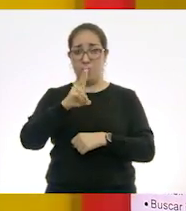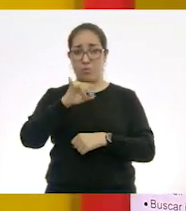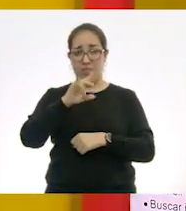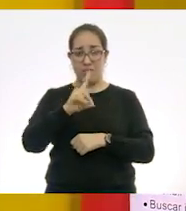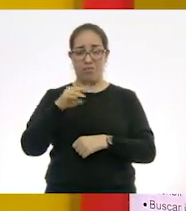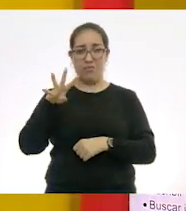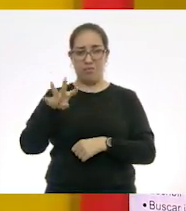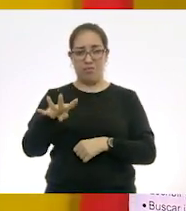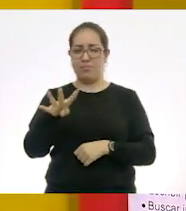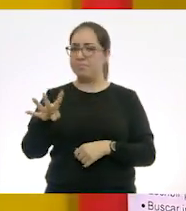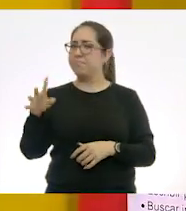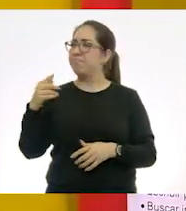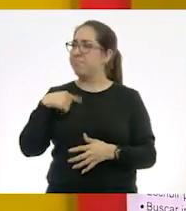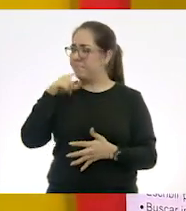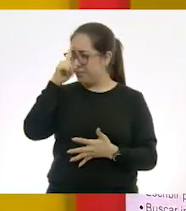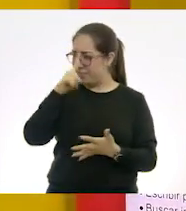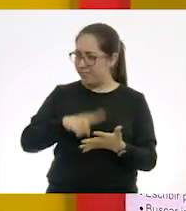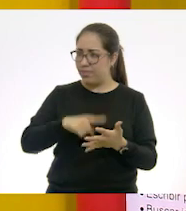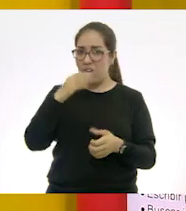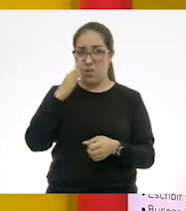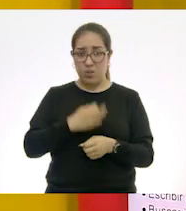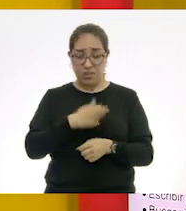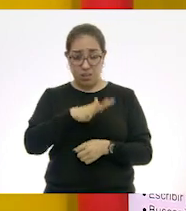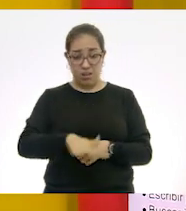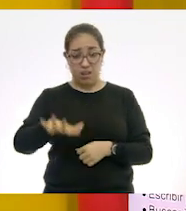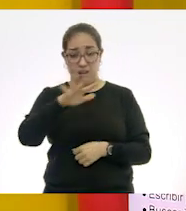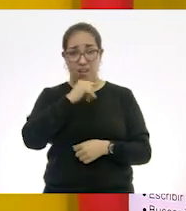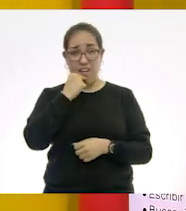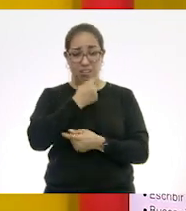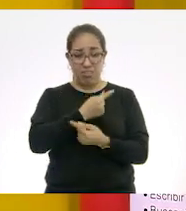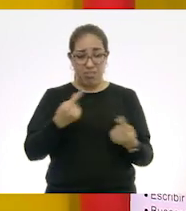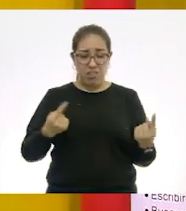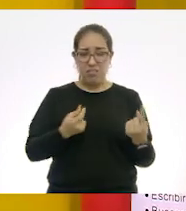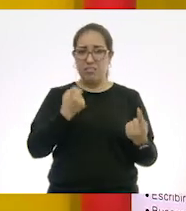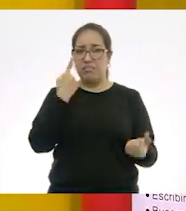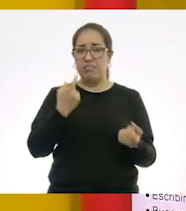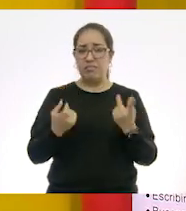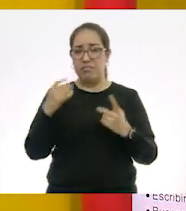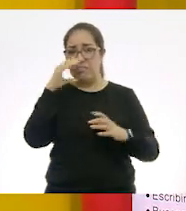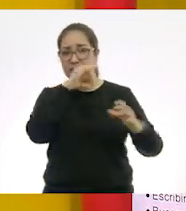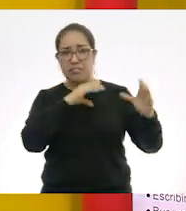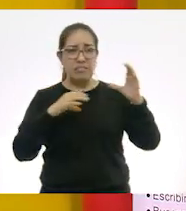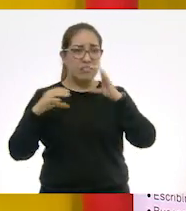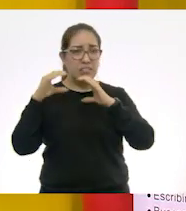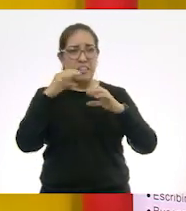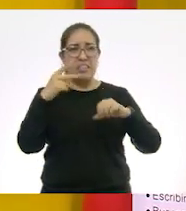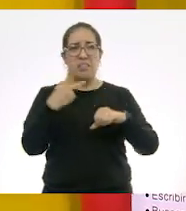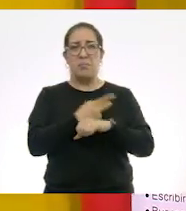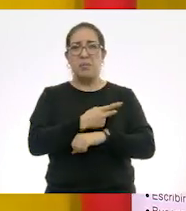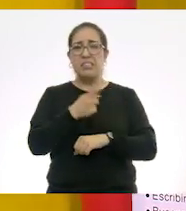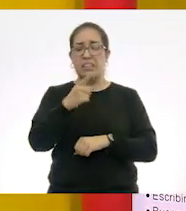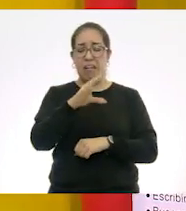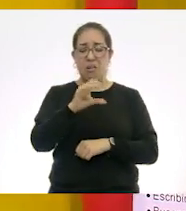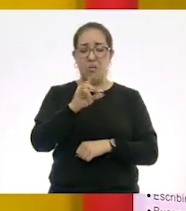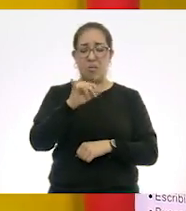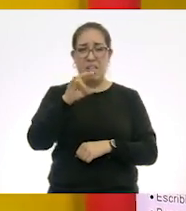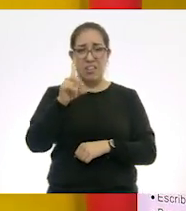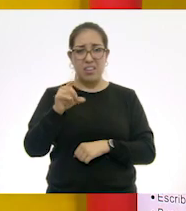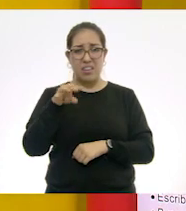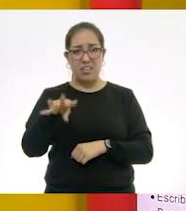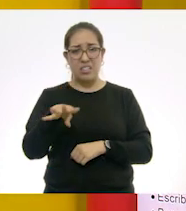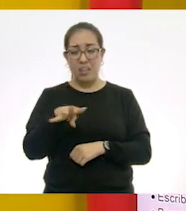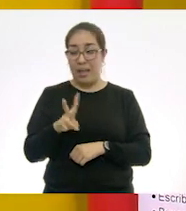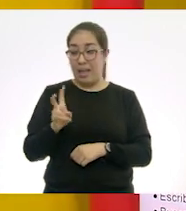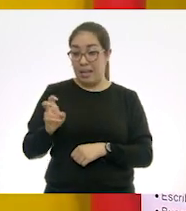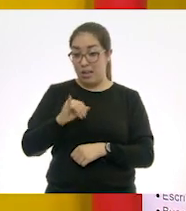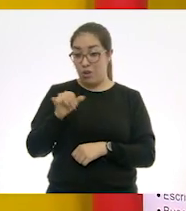ahora en casa están muy curiosos por saber qué es el COVID porque lo oyen en todas partes. Y lo que está increíble es que, por ejemplo, Jorge ahora